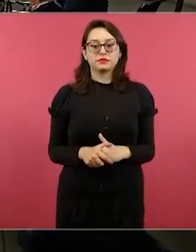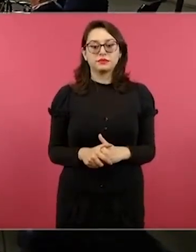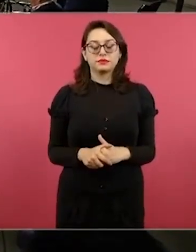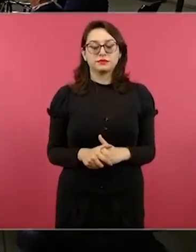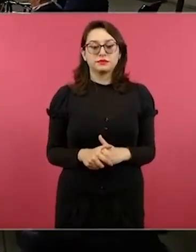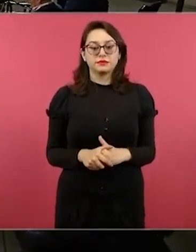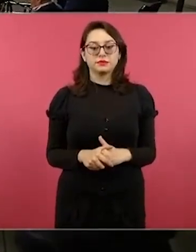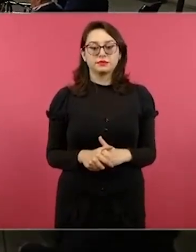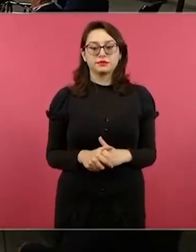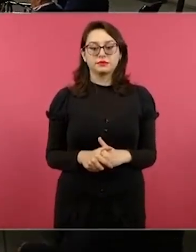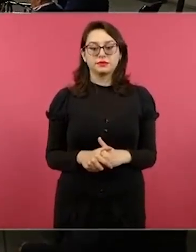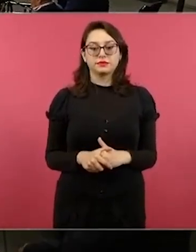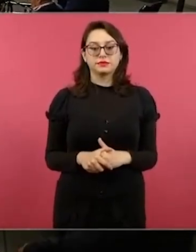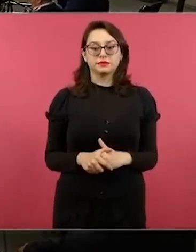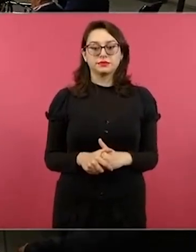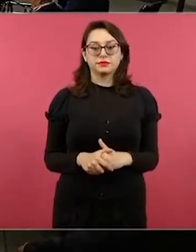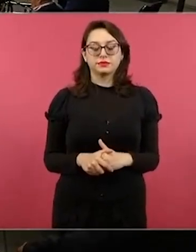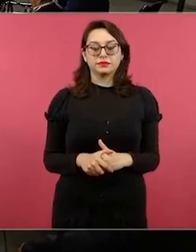antes por favor,